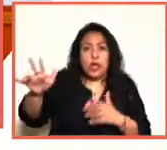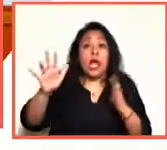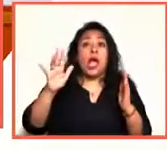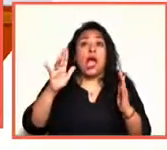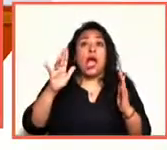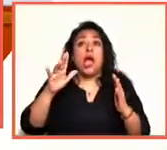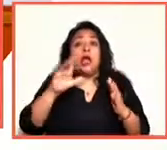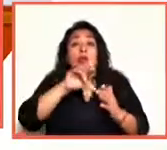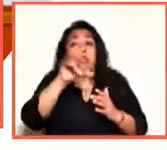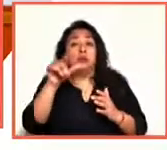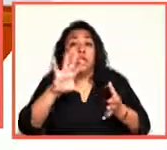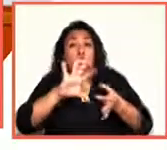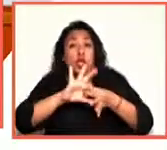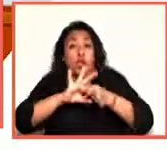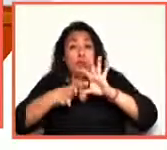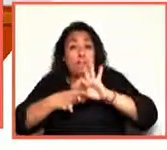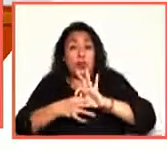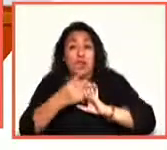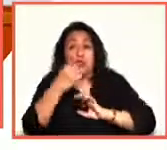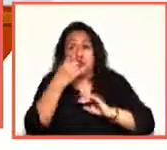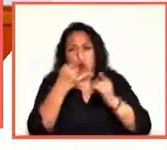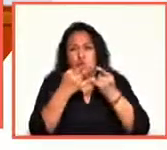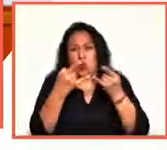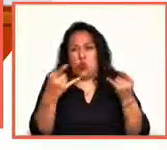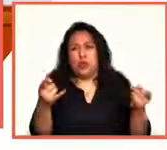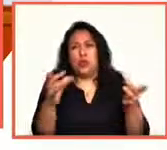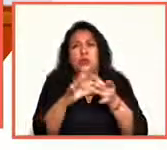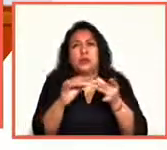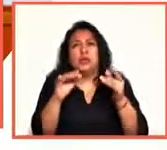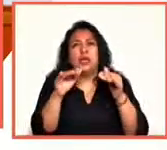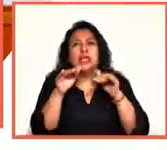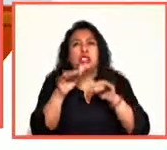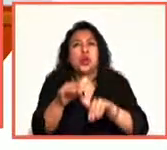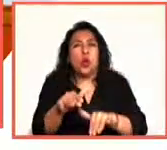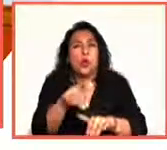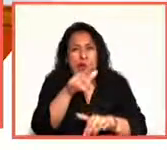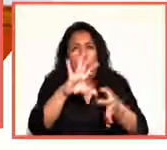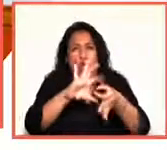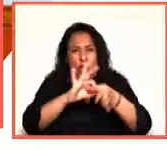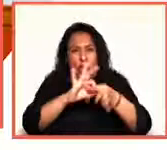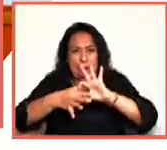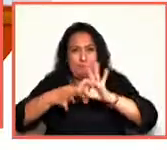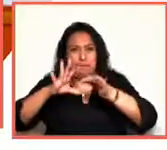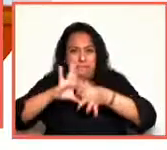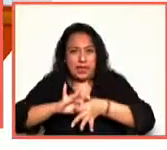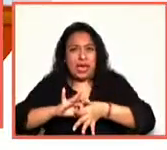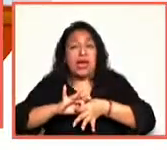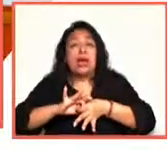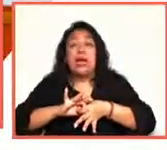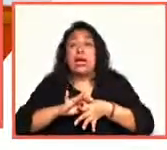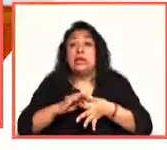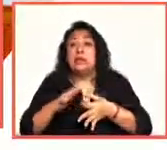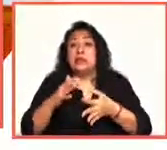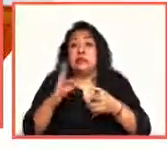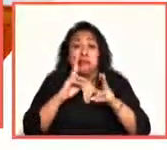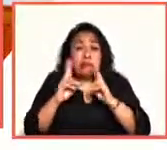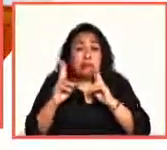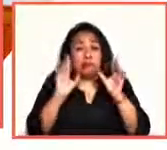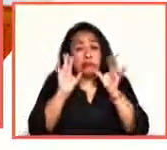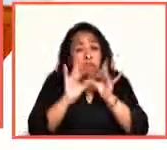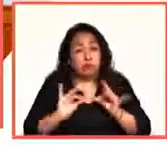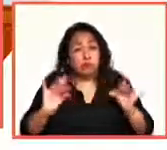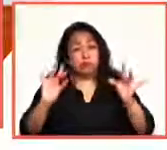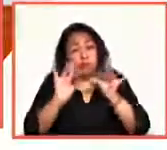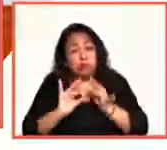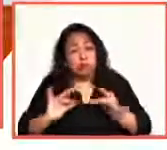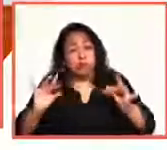Olimpiadas, uno de ellos habla específicamente que es durante las Olimpiadas, todo lo que narra, todo lo que cuenta,